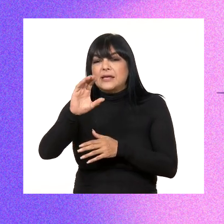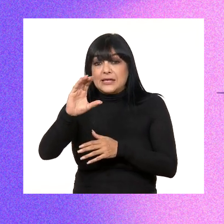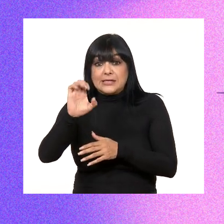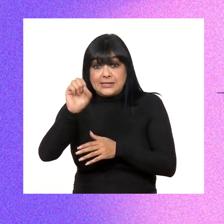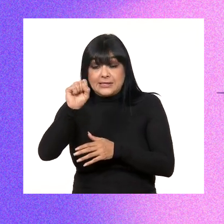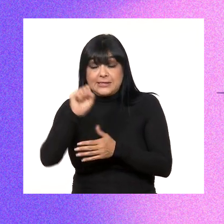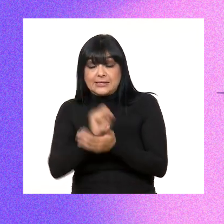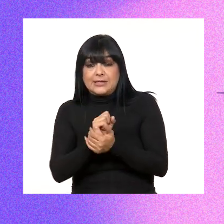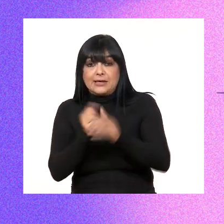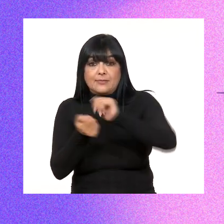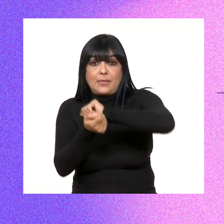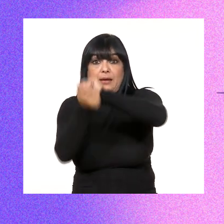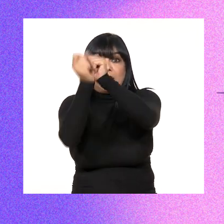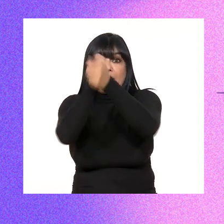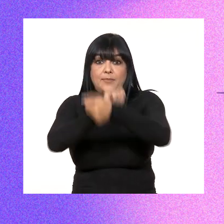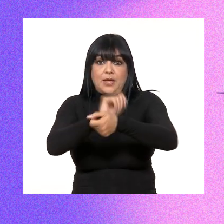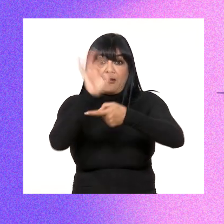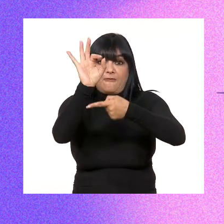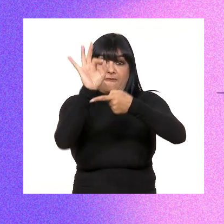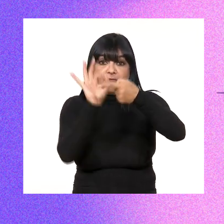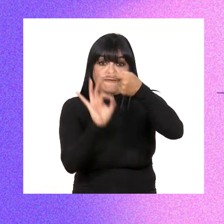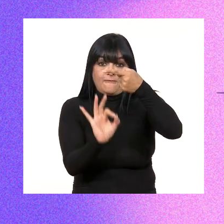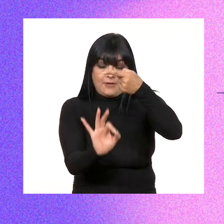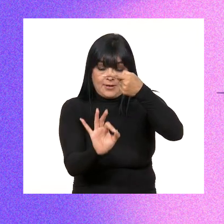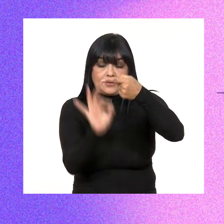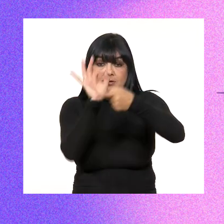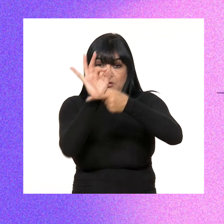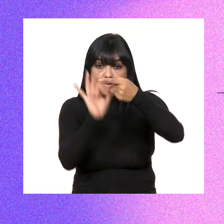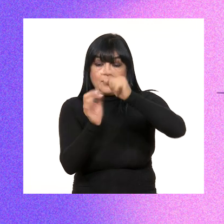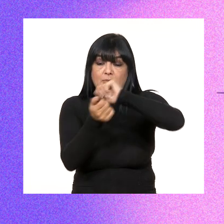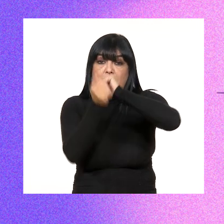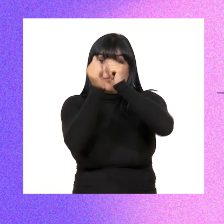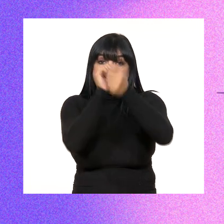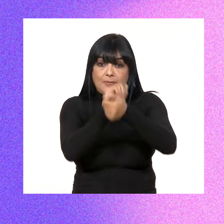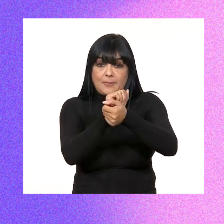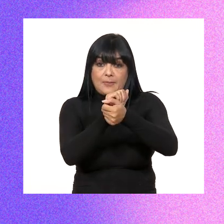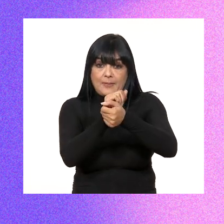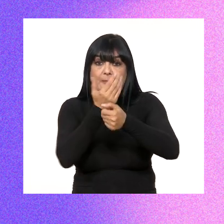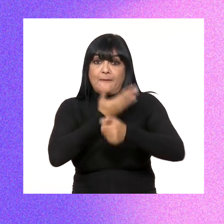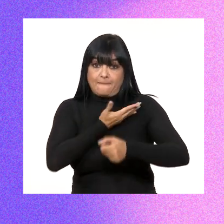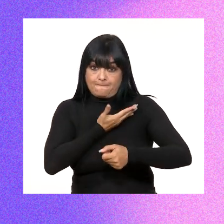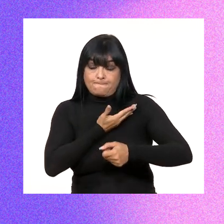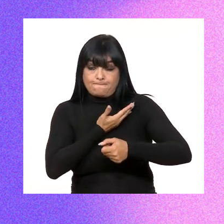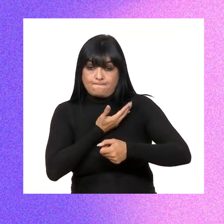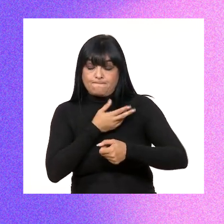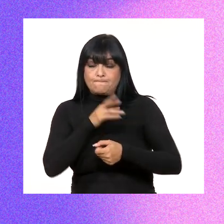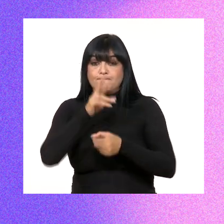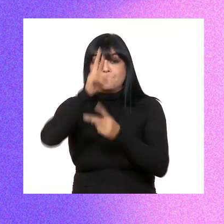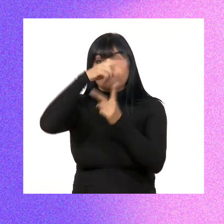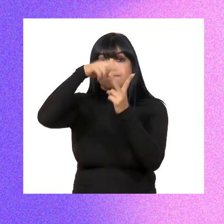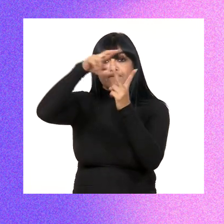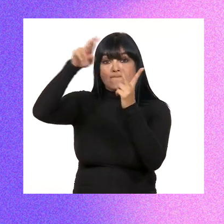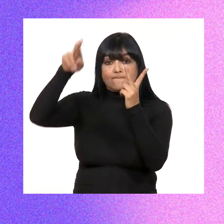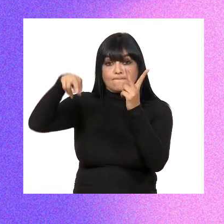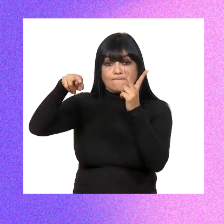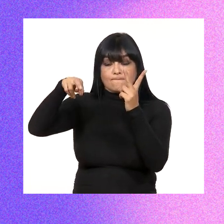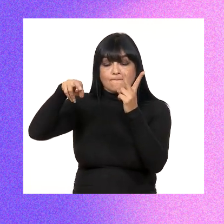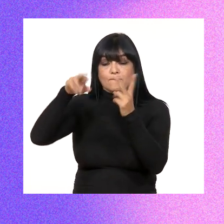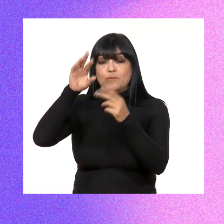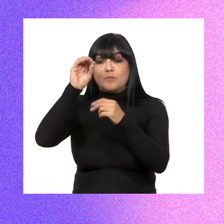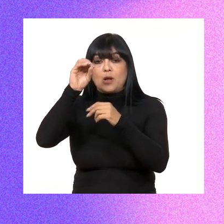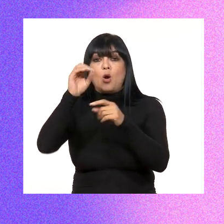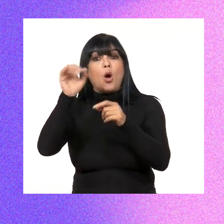que vamos a transformar una fracción o una expresión algebraica que contiene raíces en una expresión